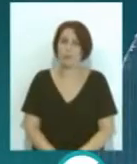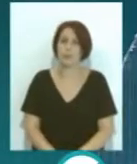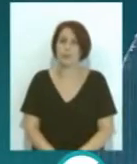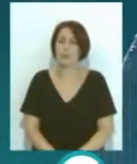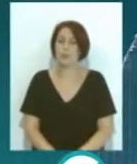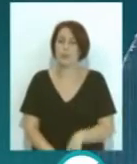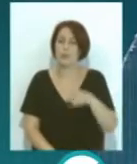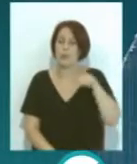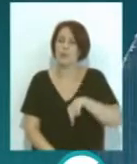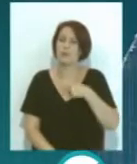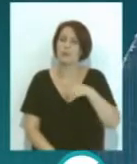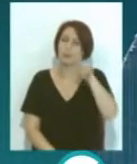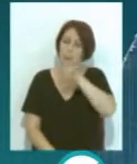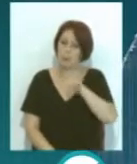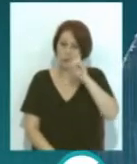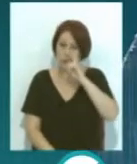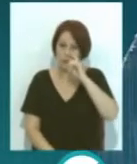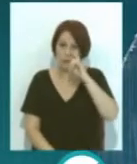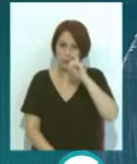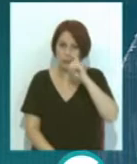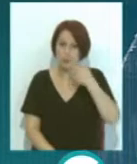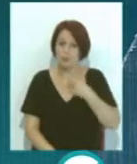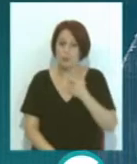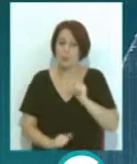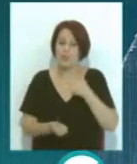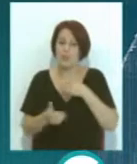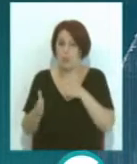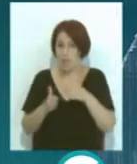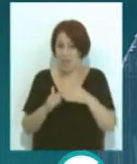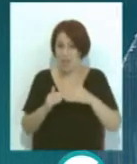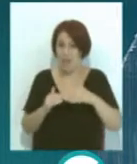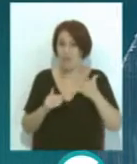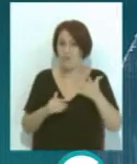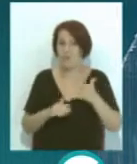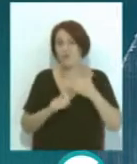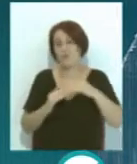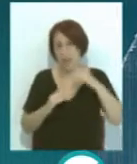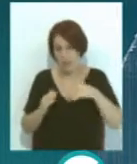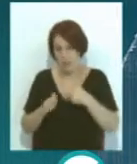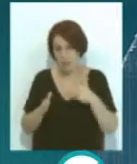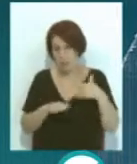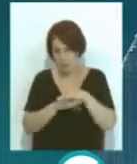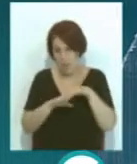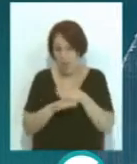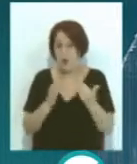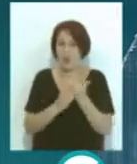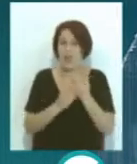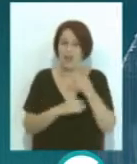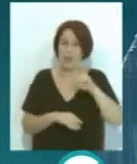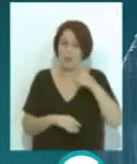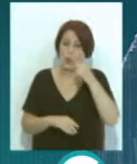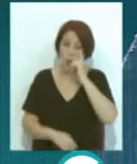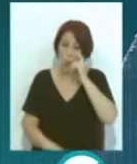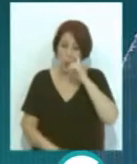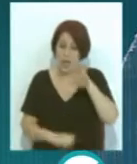También en este 1 de junio se ha activado la temporada baja de playas desde la jornada de este 1 de